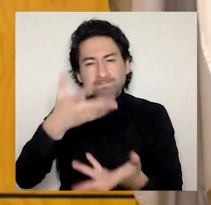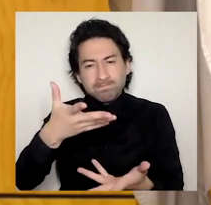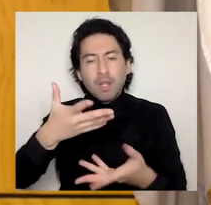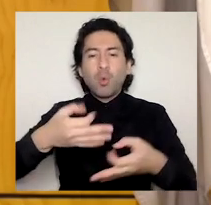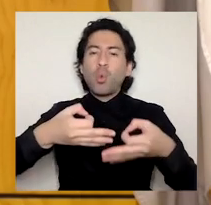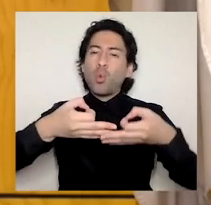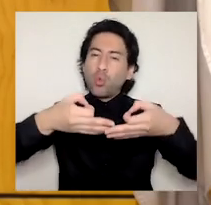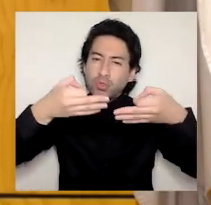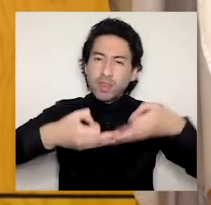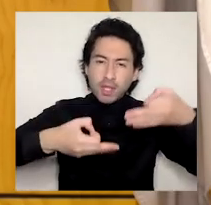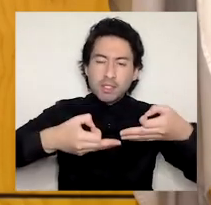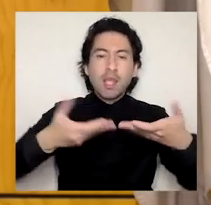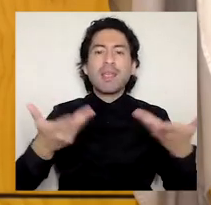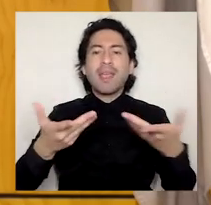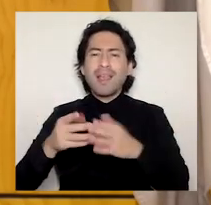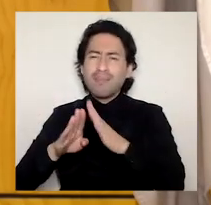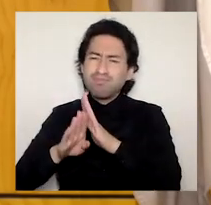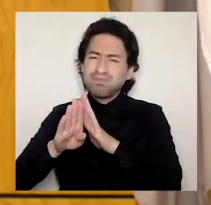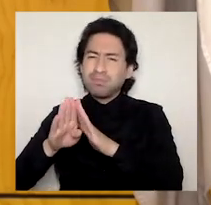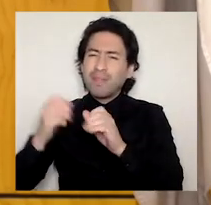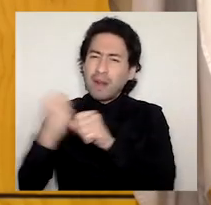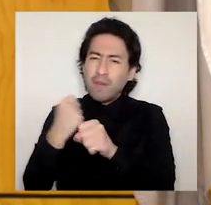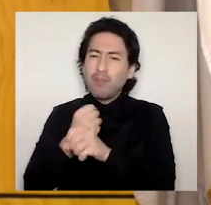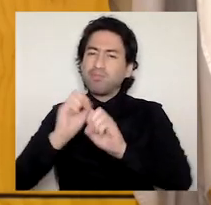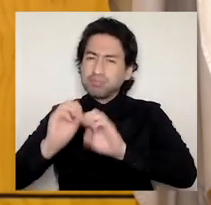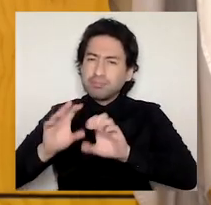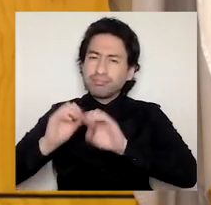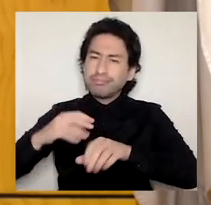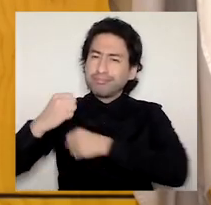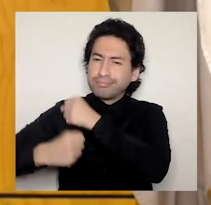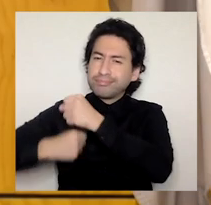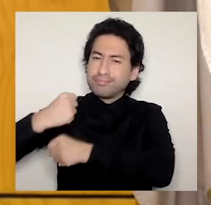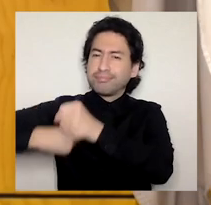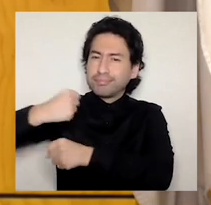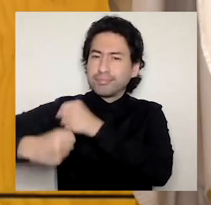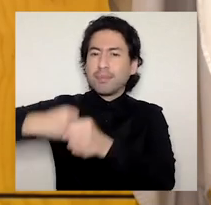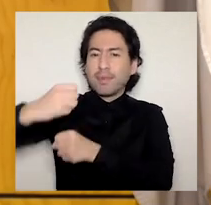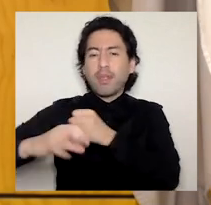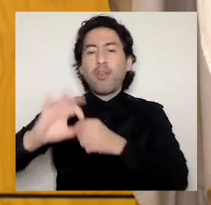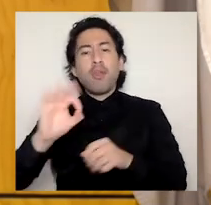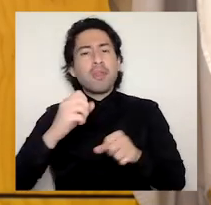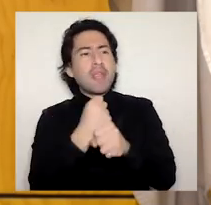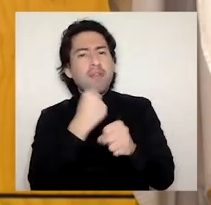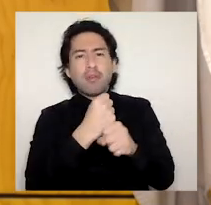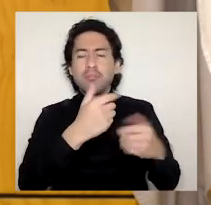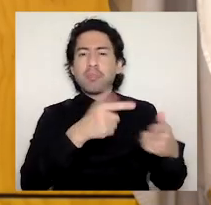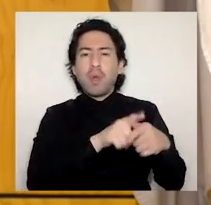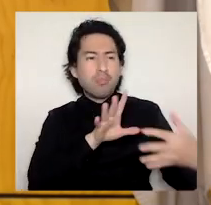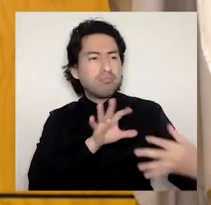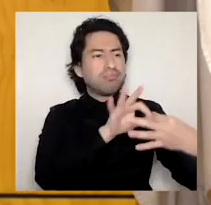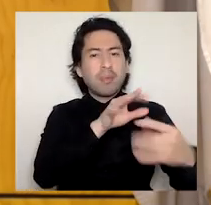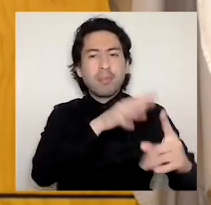de procesos de extensión universitaria o de vinculación con el medio que nos rodea deben tener un reconocimiento institucional